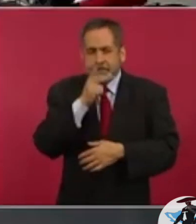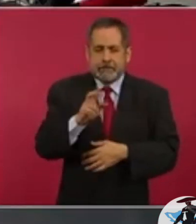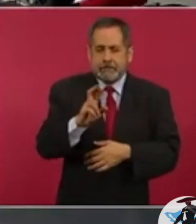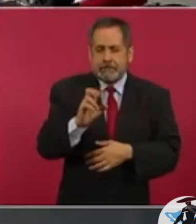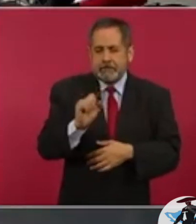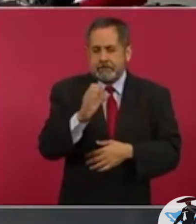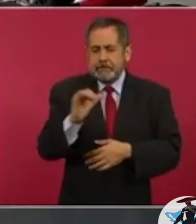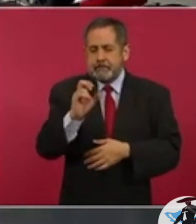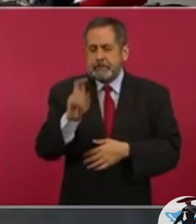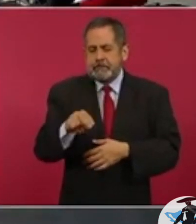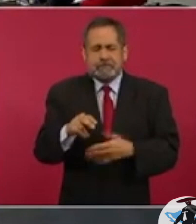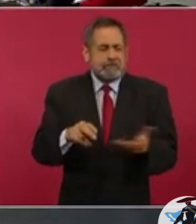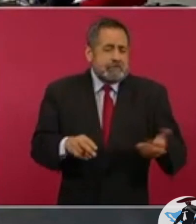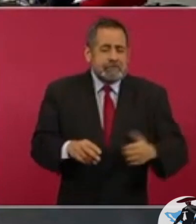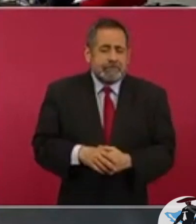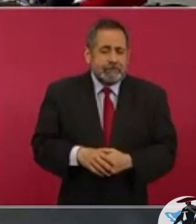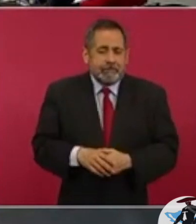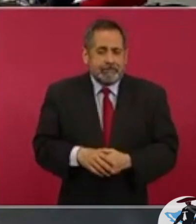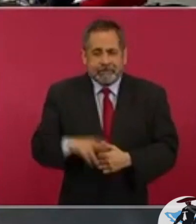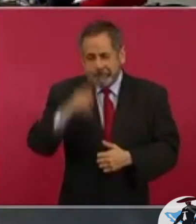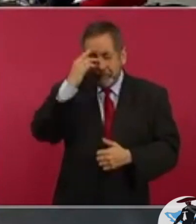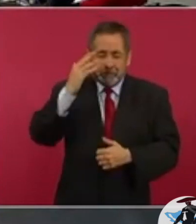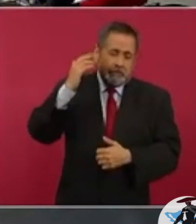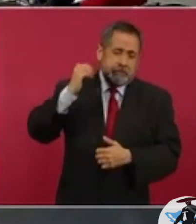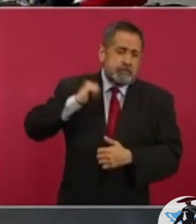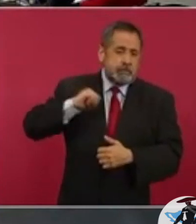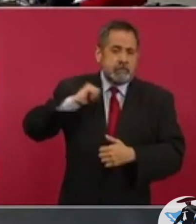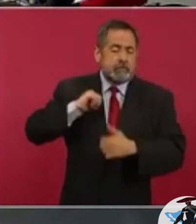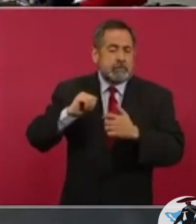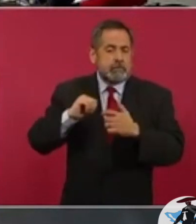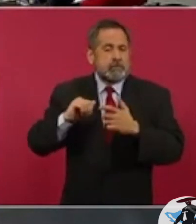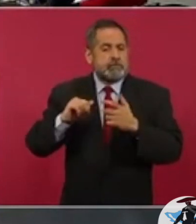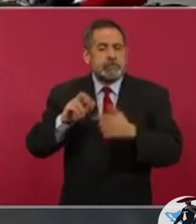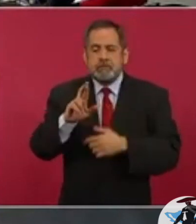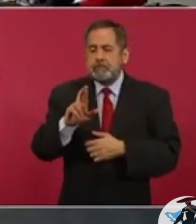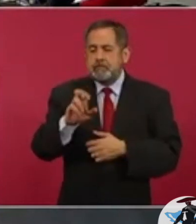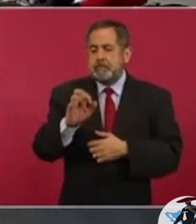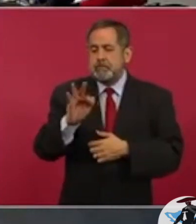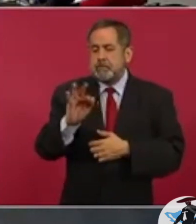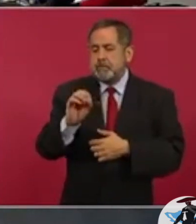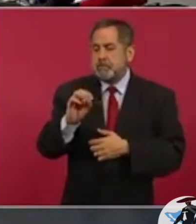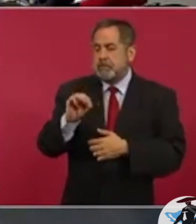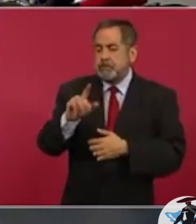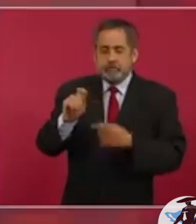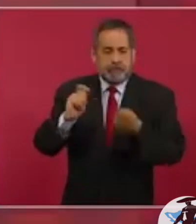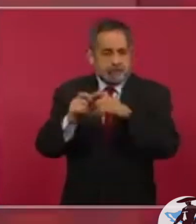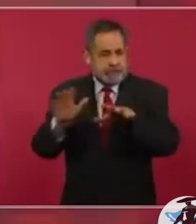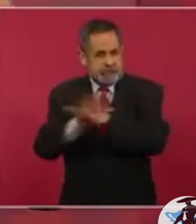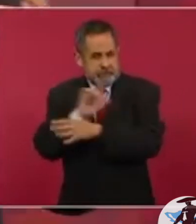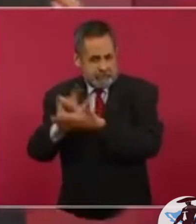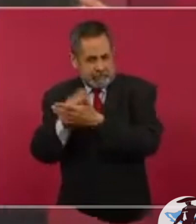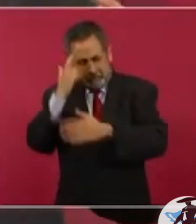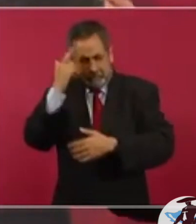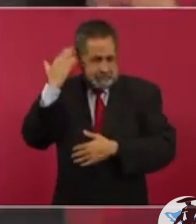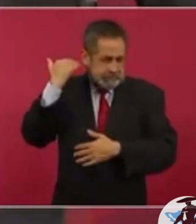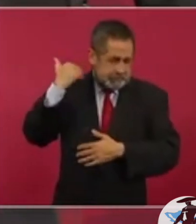Cuando el movimiento de reforma, cuando el movimiento liberal, pues los conservadores